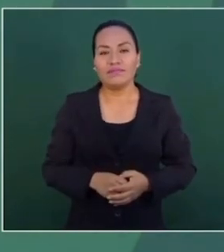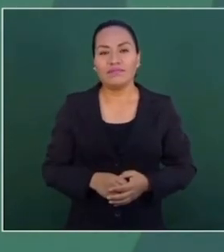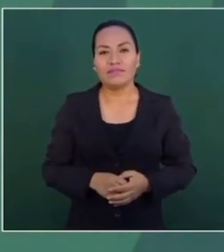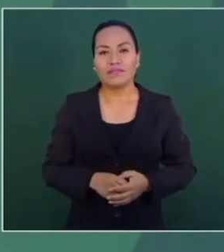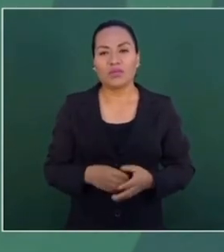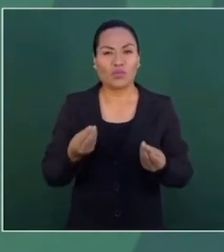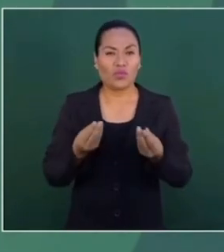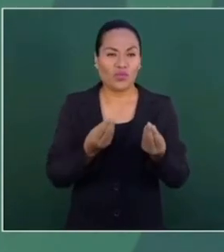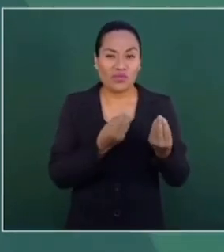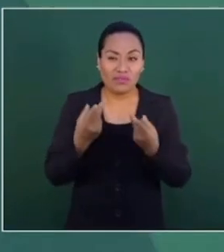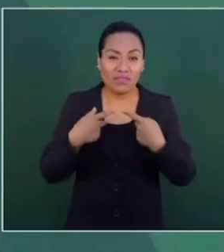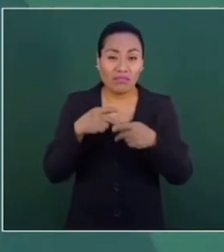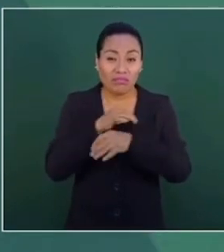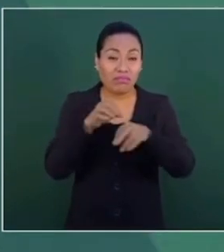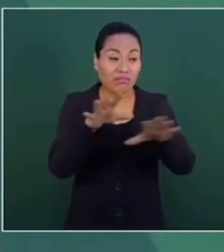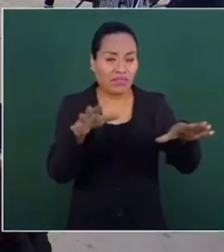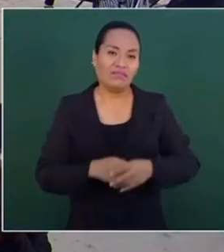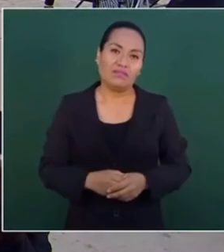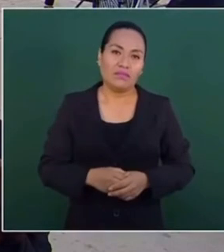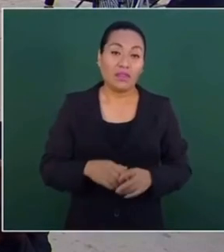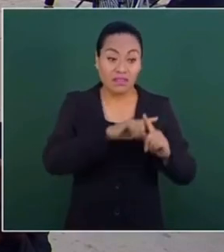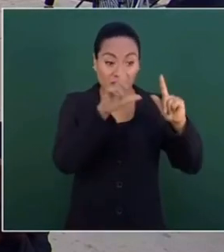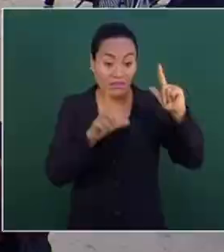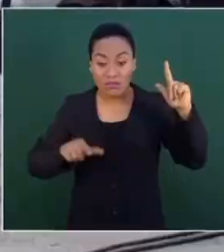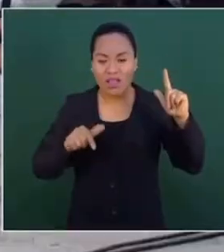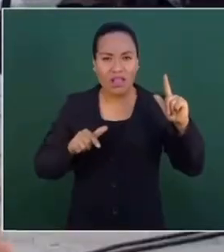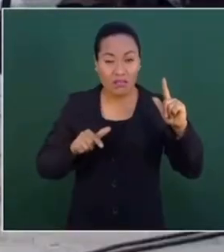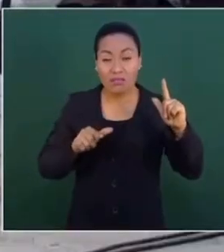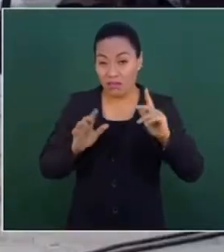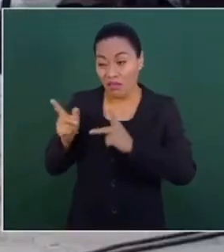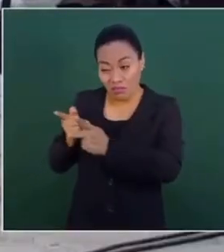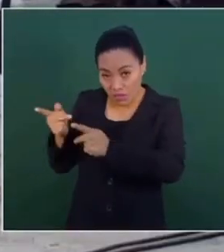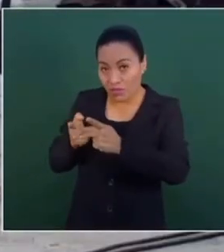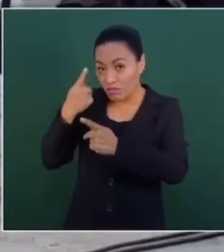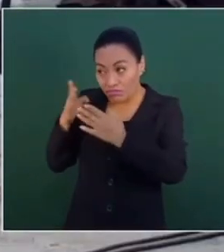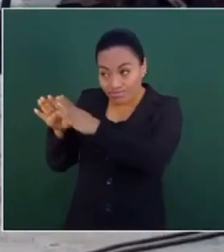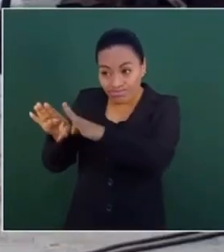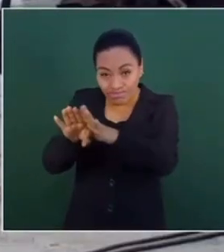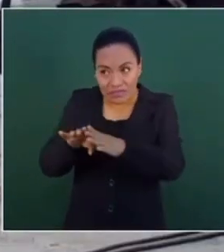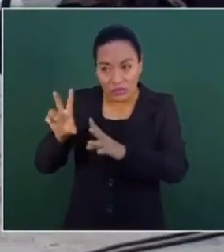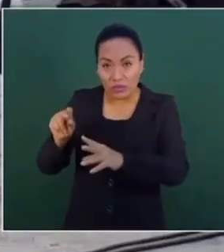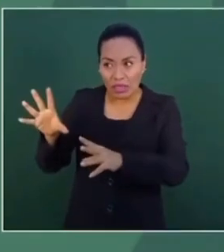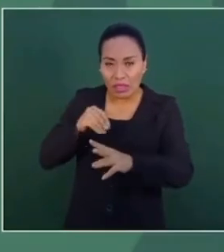Bastante difusión de los medios. ¿México estaría preparado para un posible cierre de las fronteras? Sí, nosotros estamos preparados para todo.